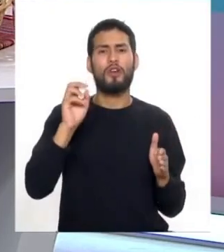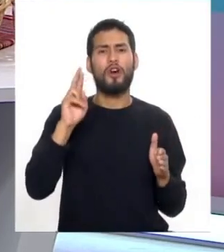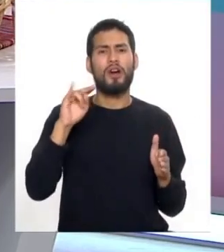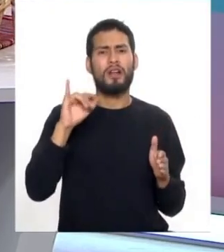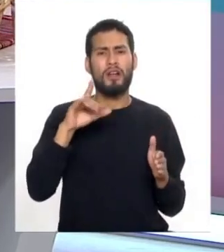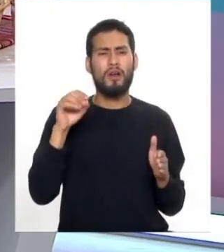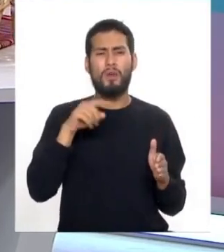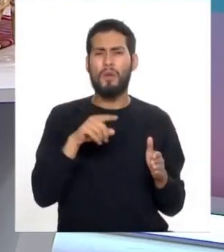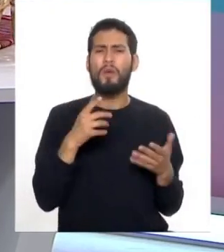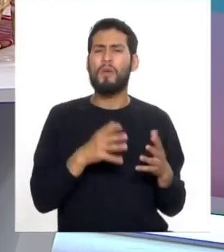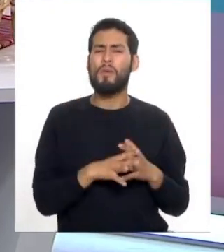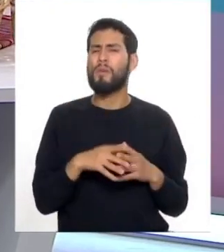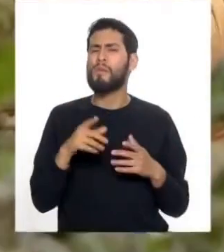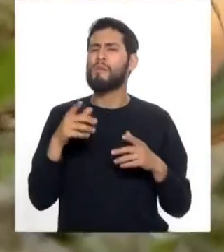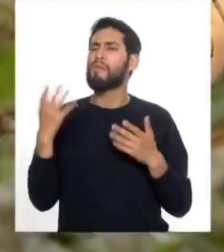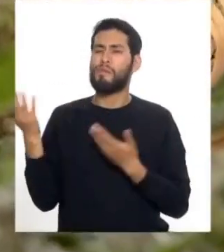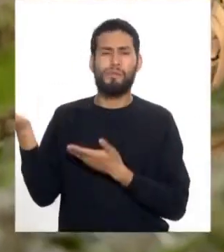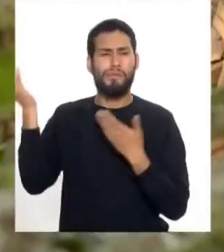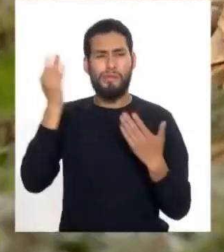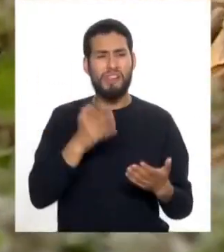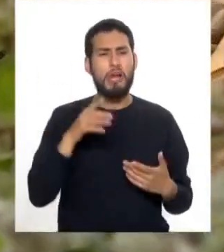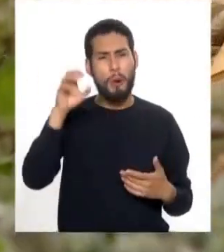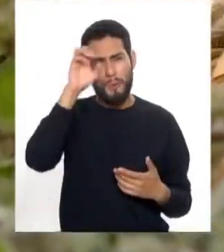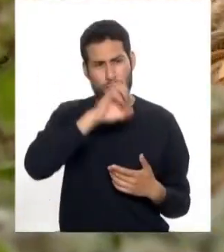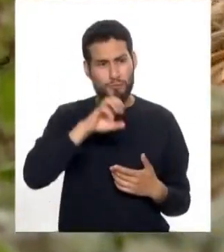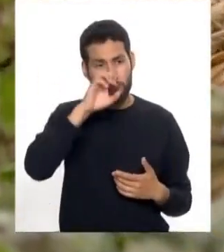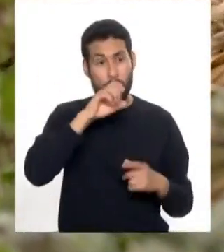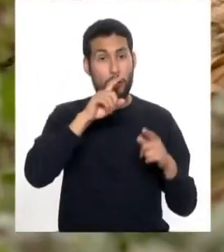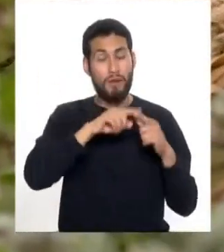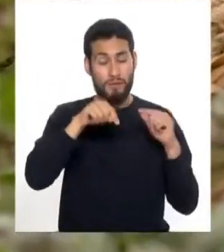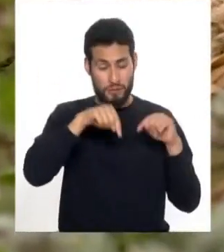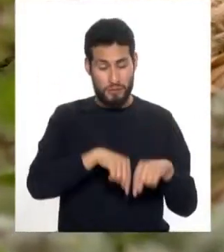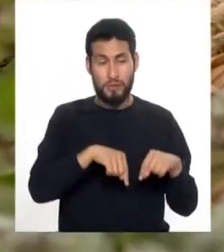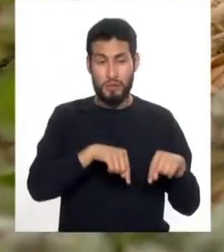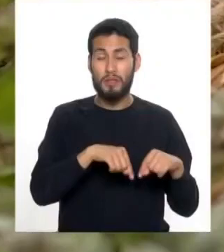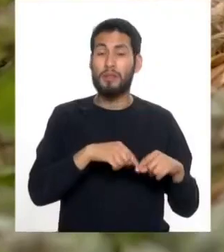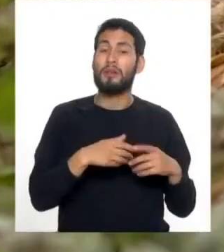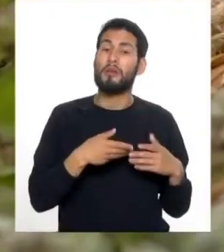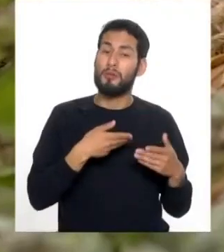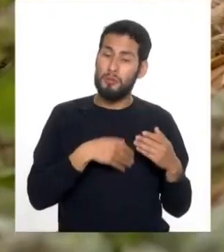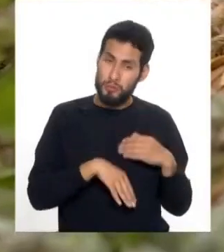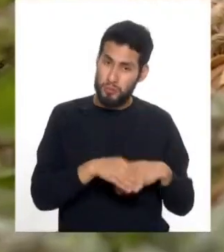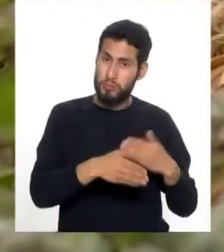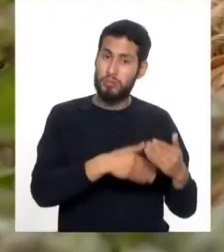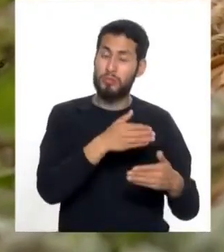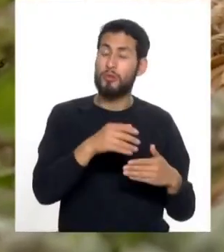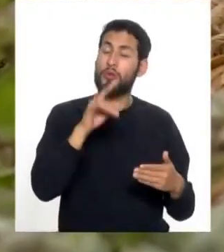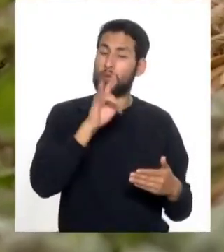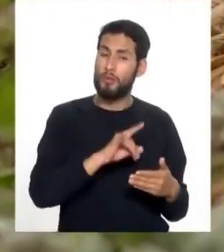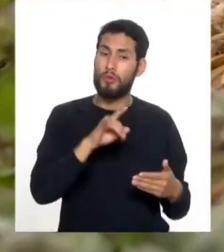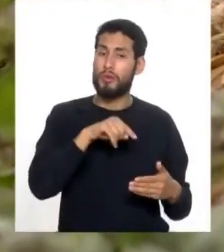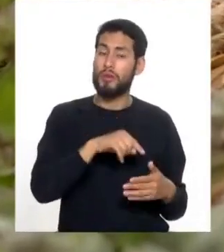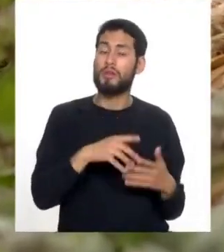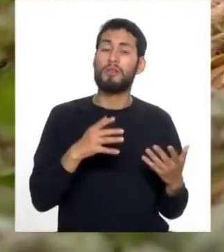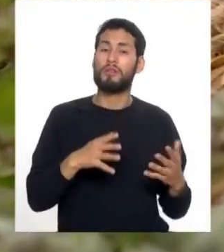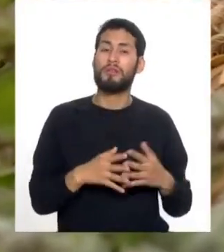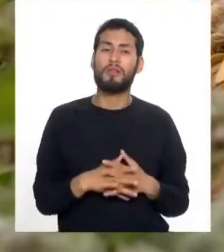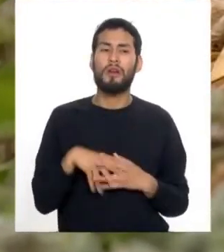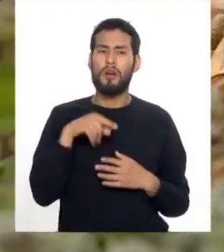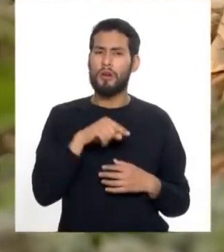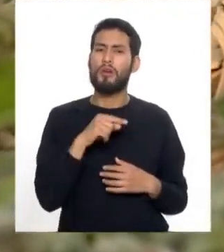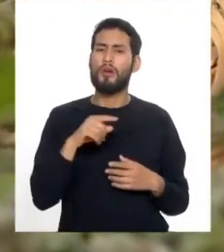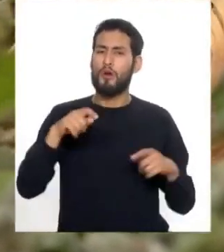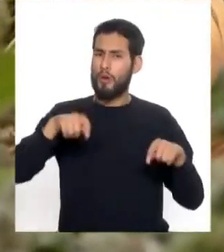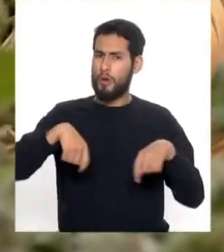es una planta que vino de Europa pero que se ha naturalizado también ya en nuestro territorio muy utilizada inclusive en la